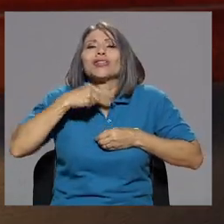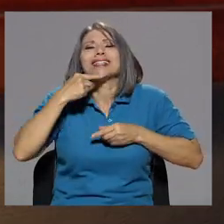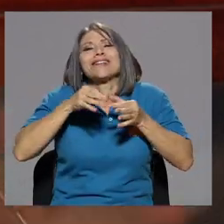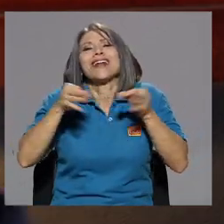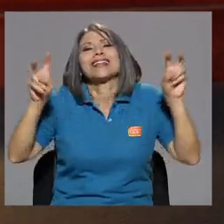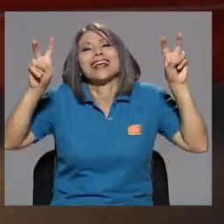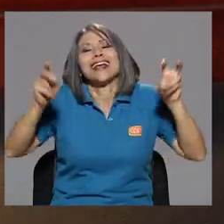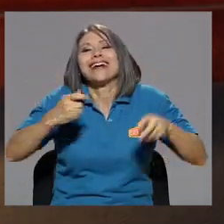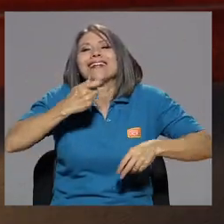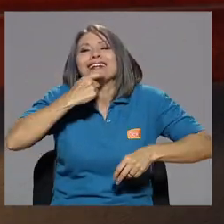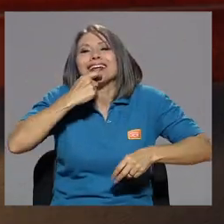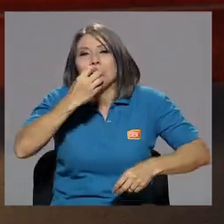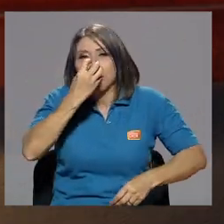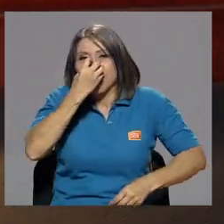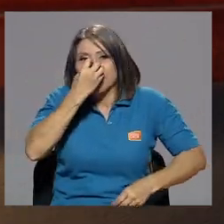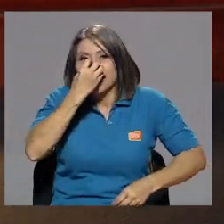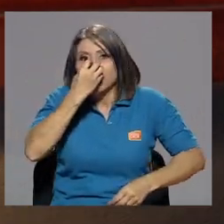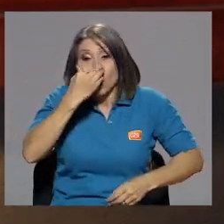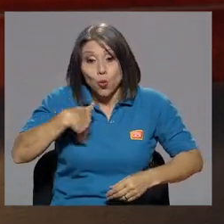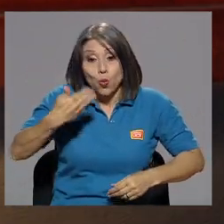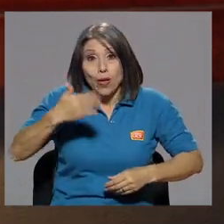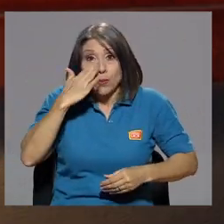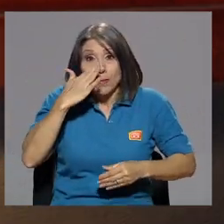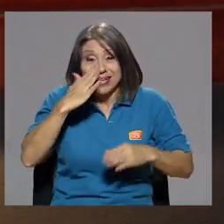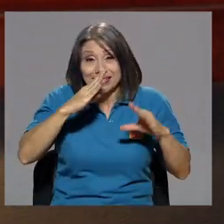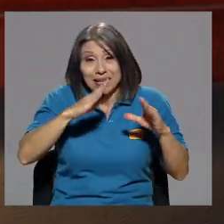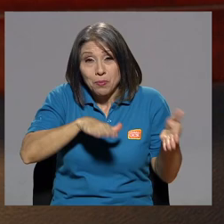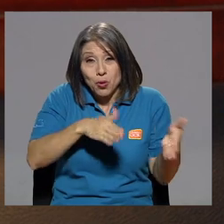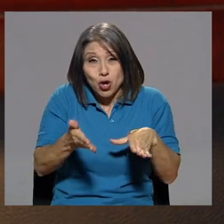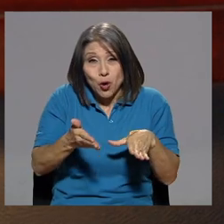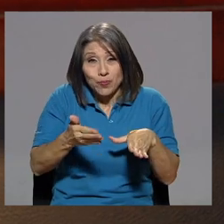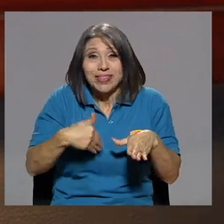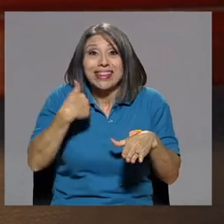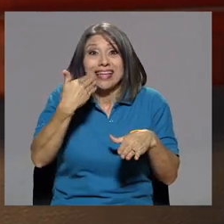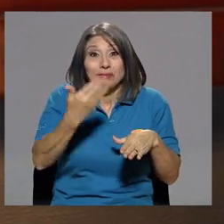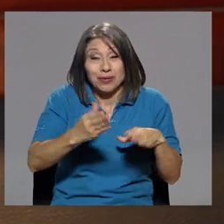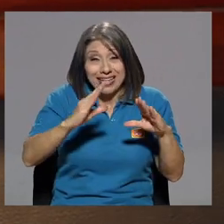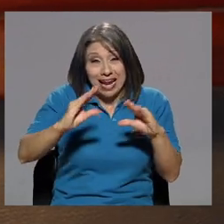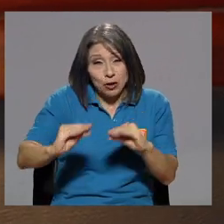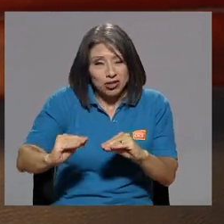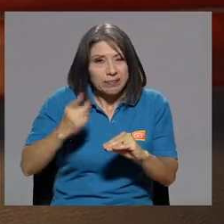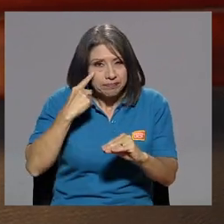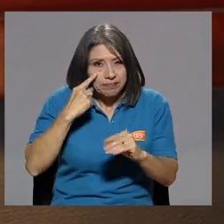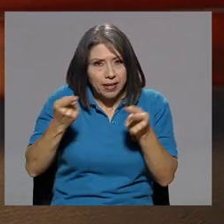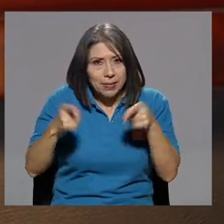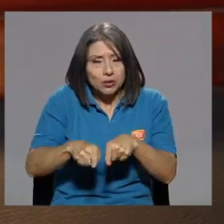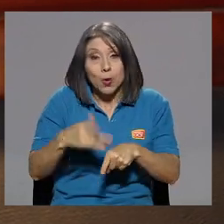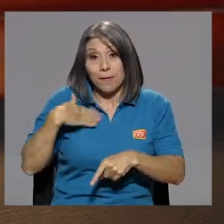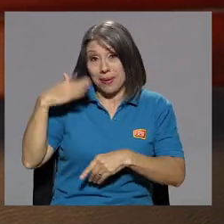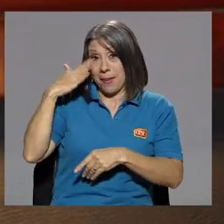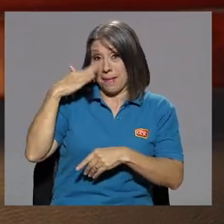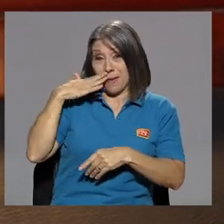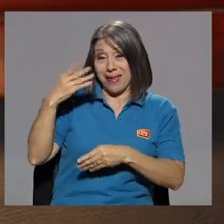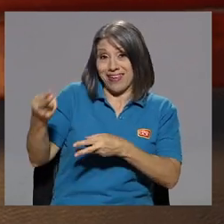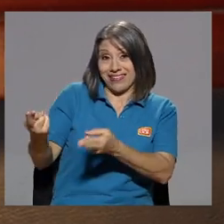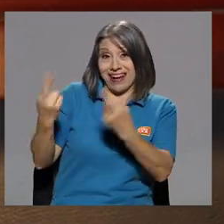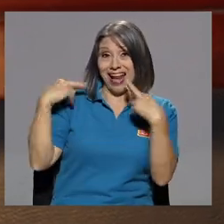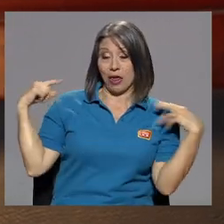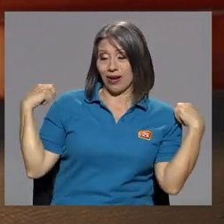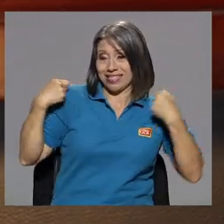Y en la noche, cuando se murió mi mamá, mi mamá me había regalado una chaqueta de ella, que como ella estaba, ella grande,